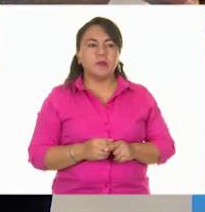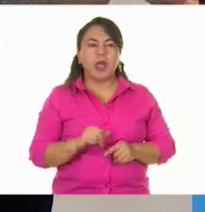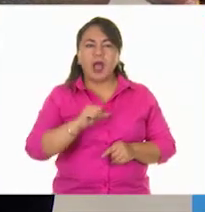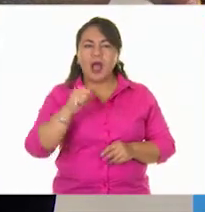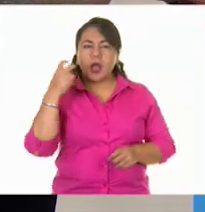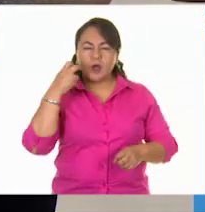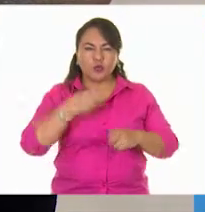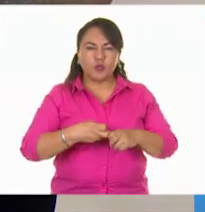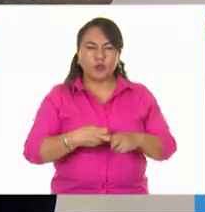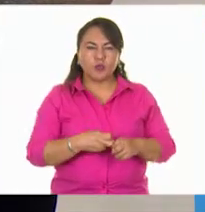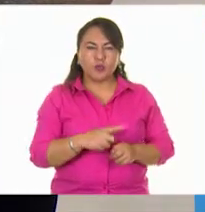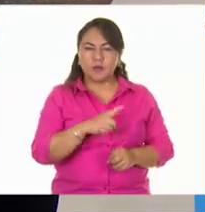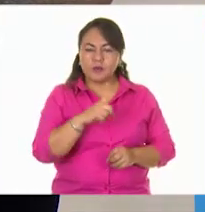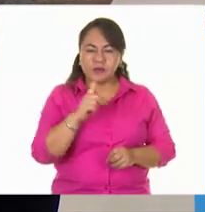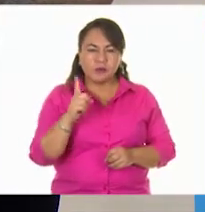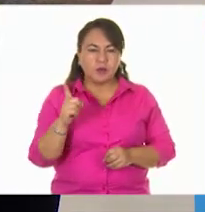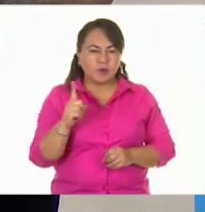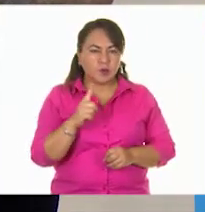objeto sólido.